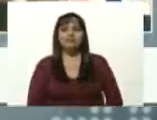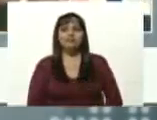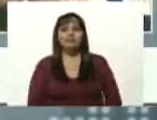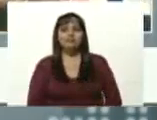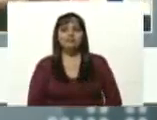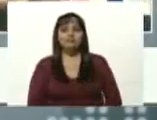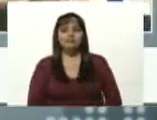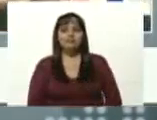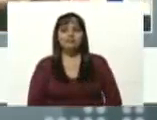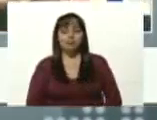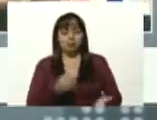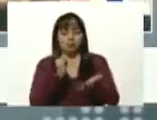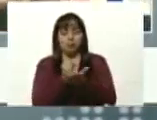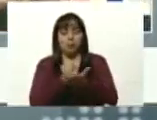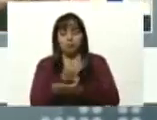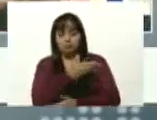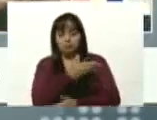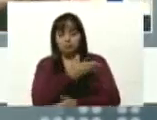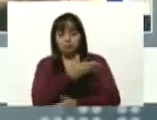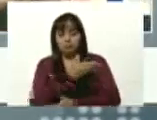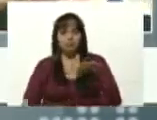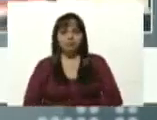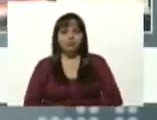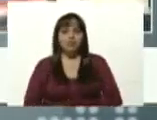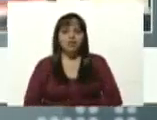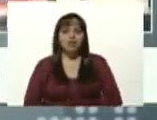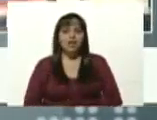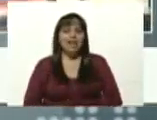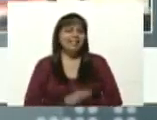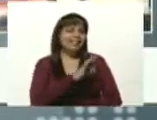Fíjense ustedes, Silita, 300.000 años.